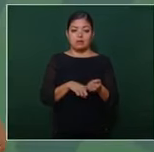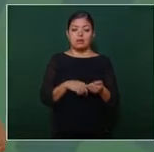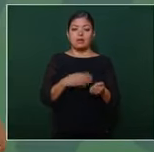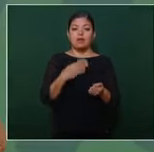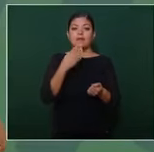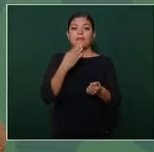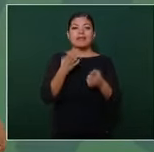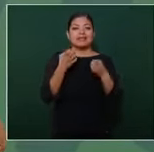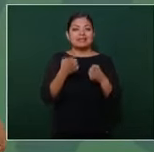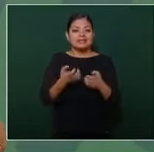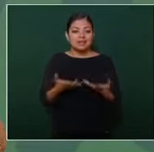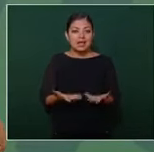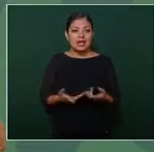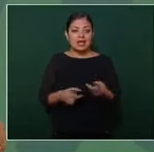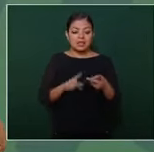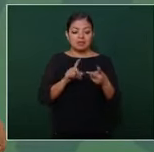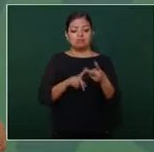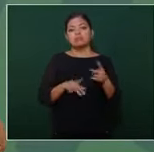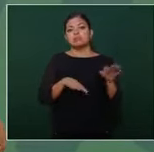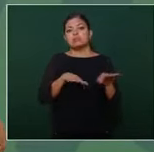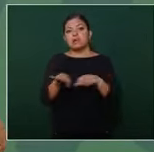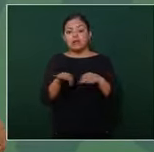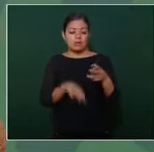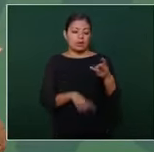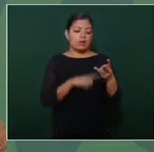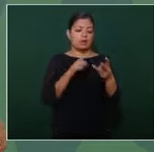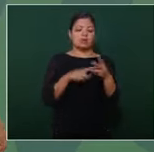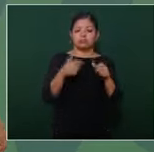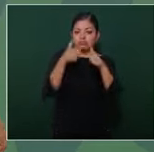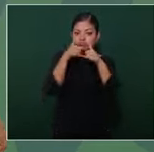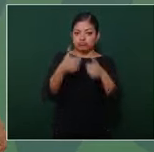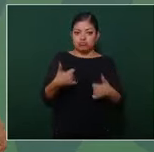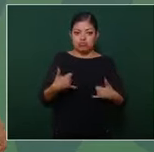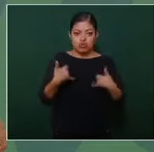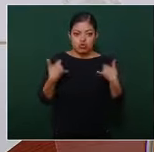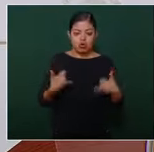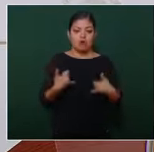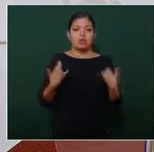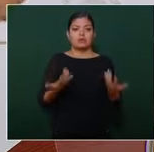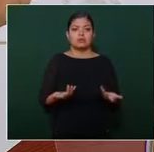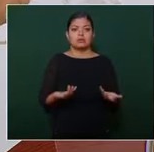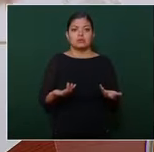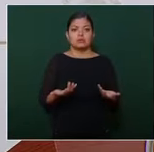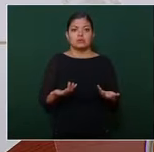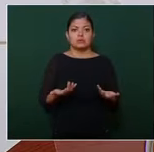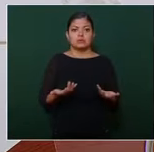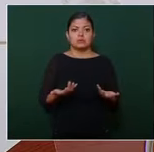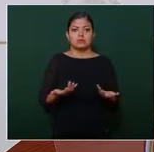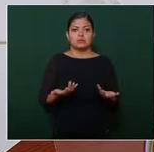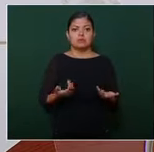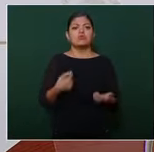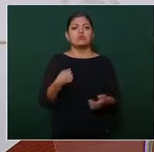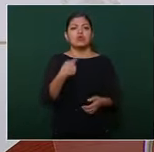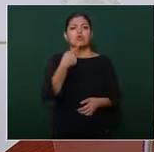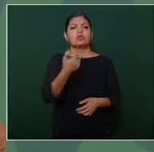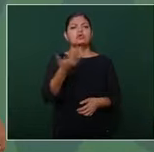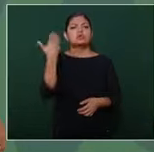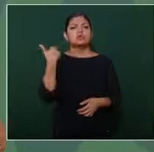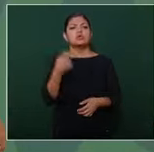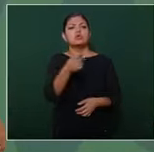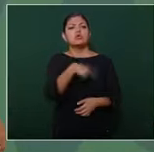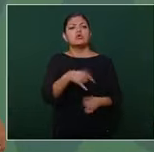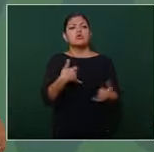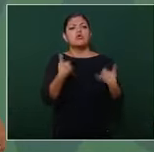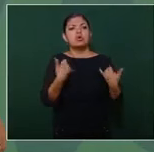el que haya trabajo el que se atienda a los jóvenes ¿qué? decía yo hicieron por los jóvenes